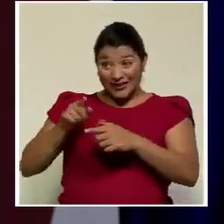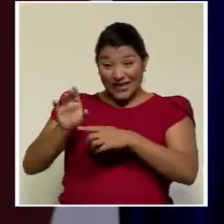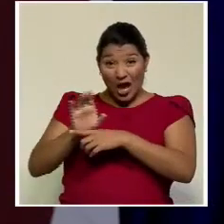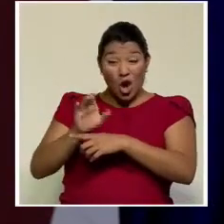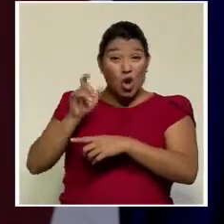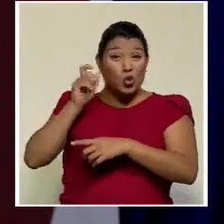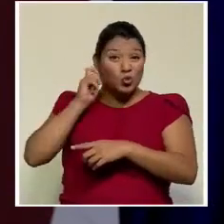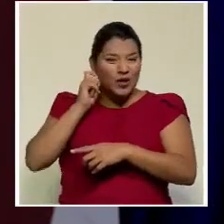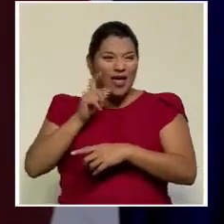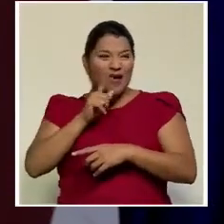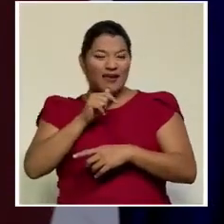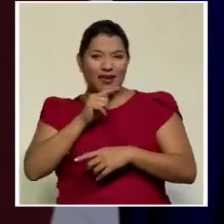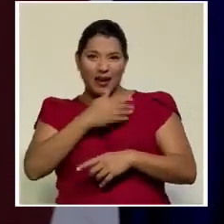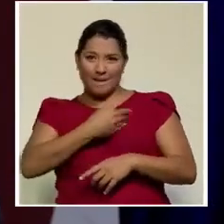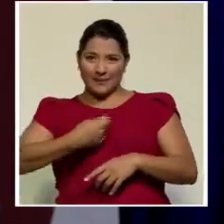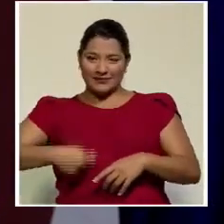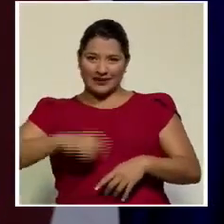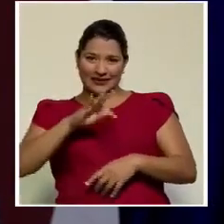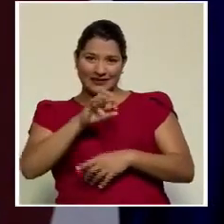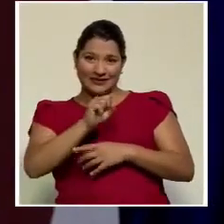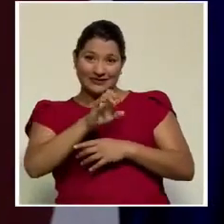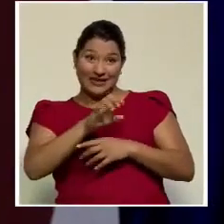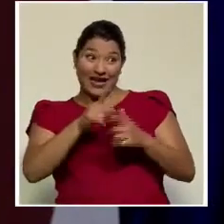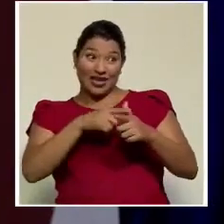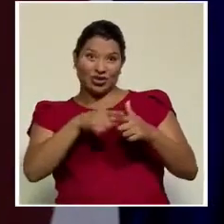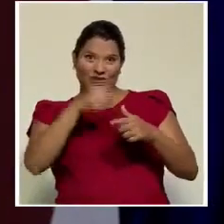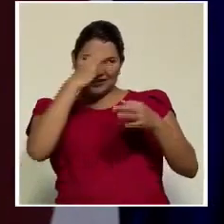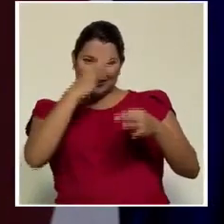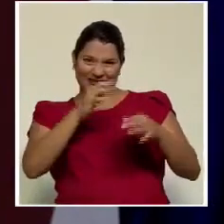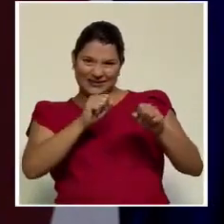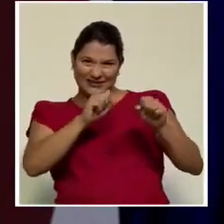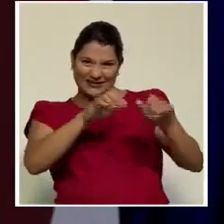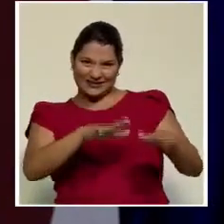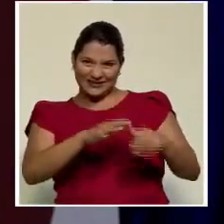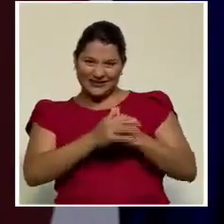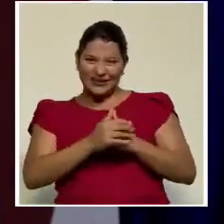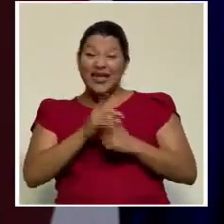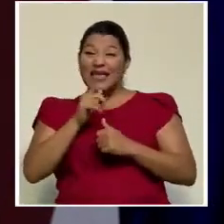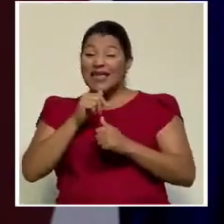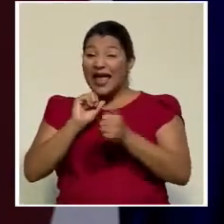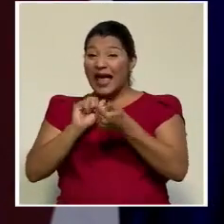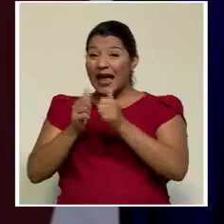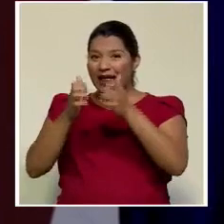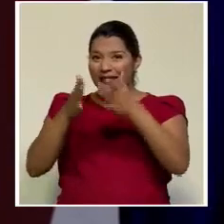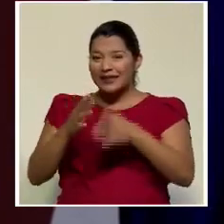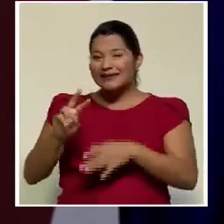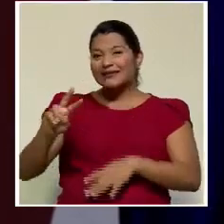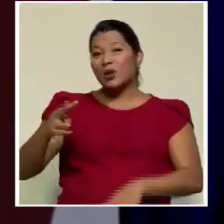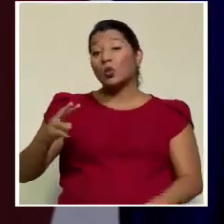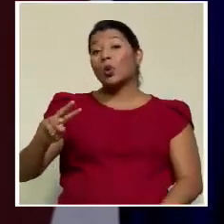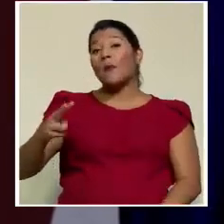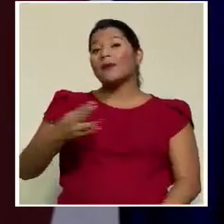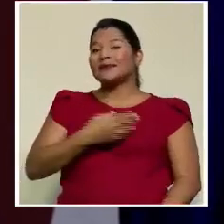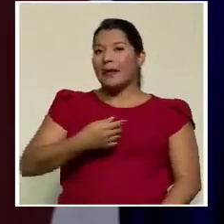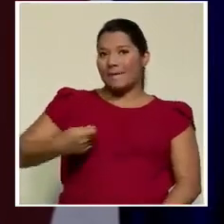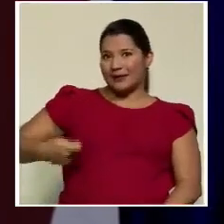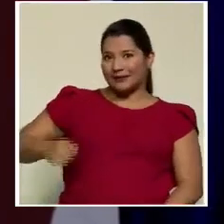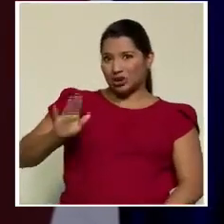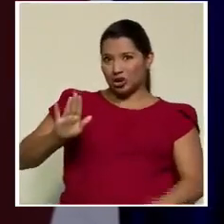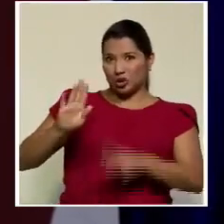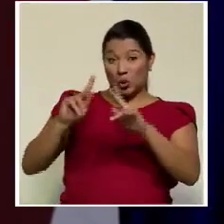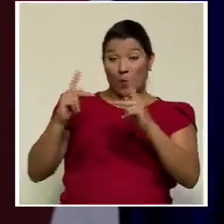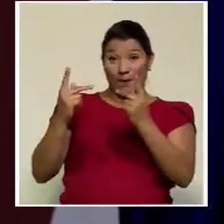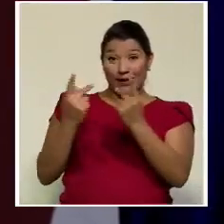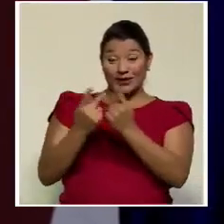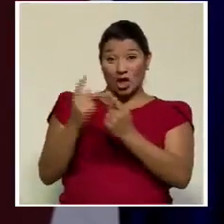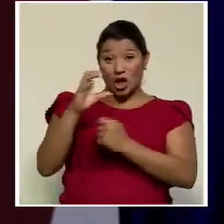figuras de este proceso electoral. Rolando Araya colocó como candidata a la segunda vicepresidencia de su partido Costa